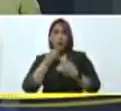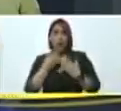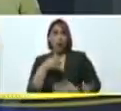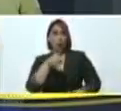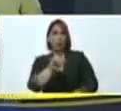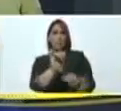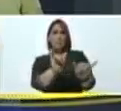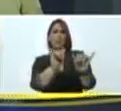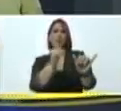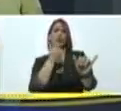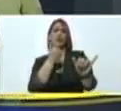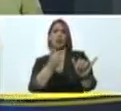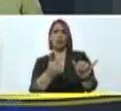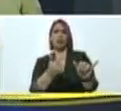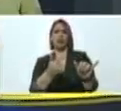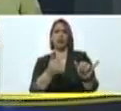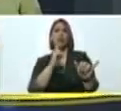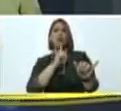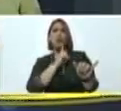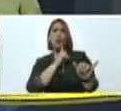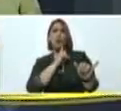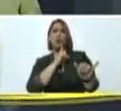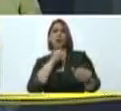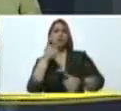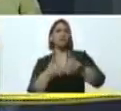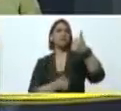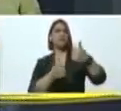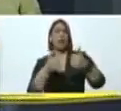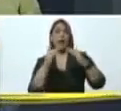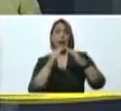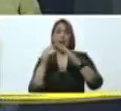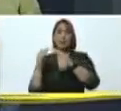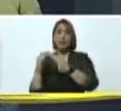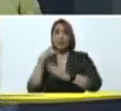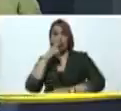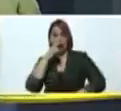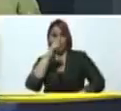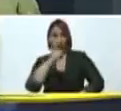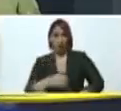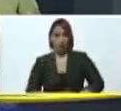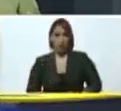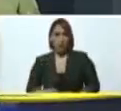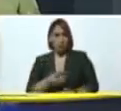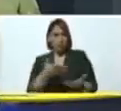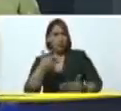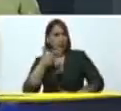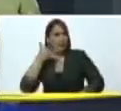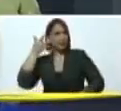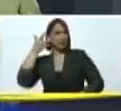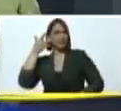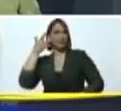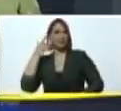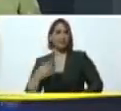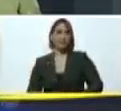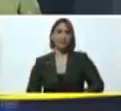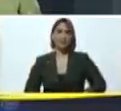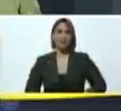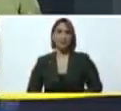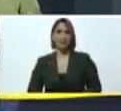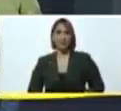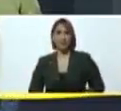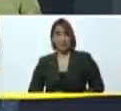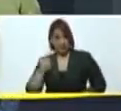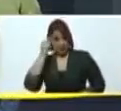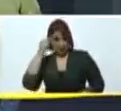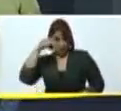mencionado. Le han colocado el nombre de la casita de Nicolás. Ellos orgullosos de recibir el